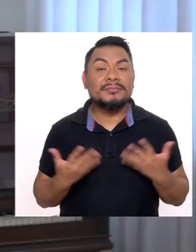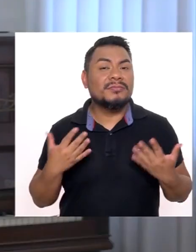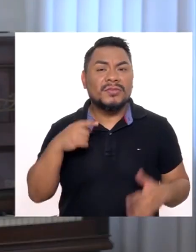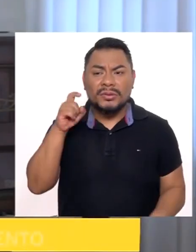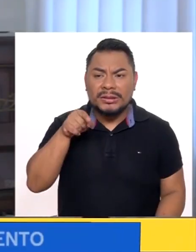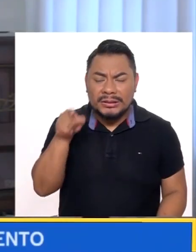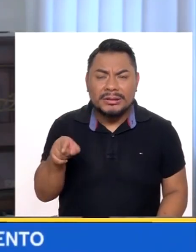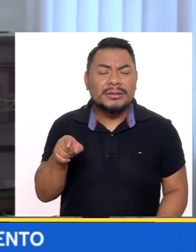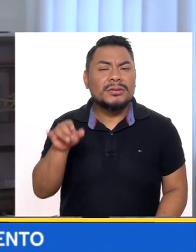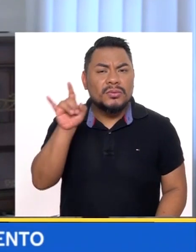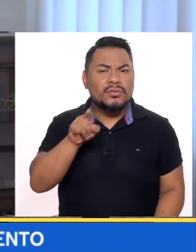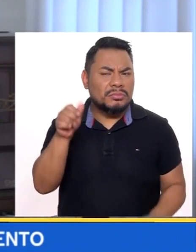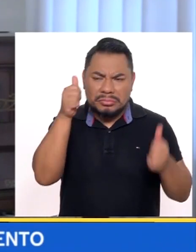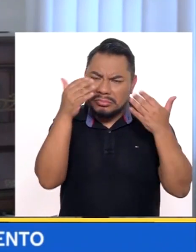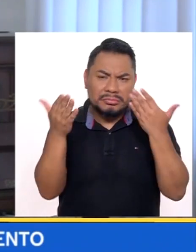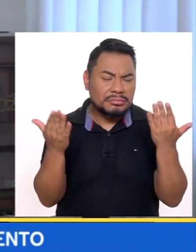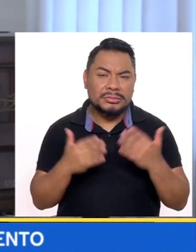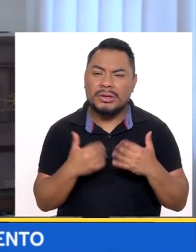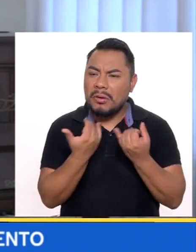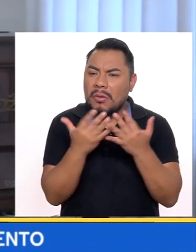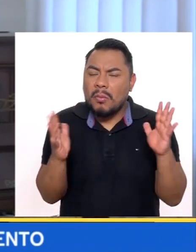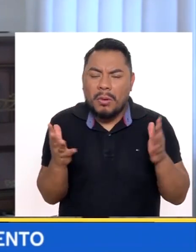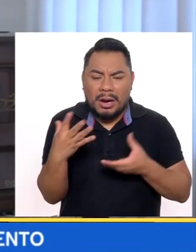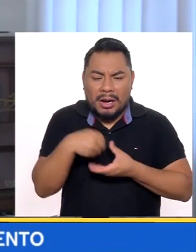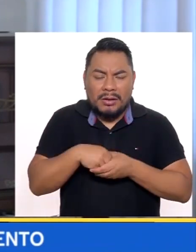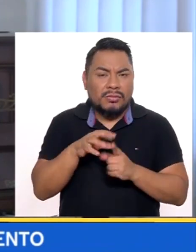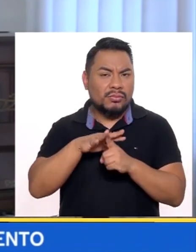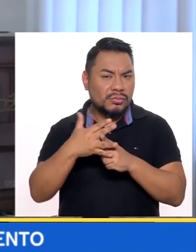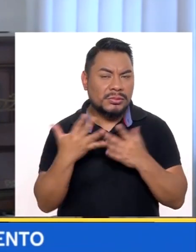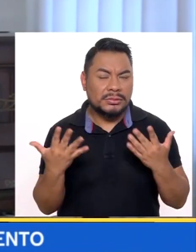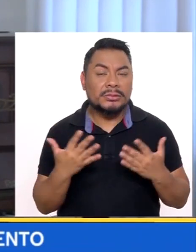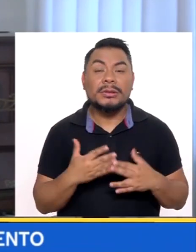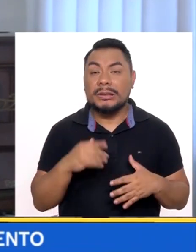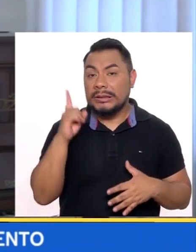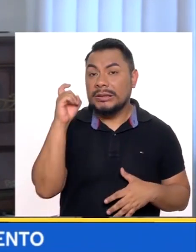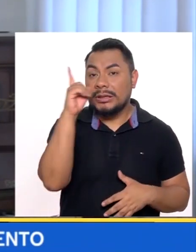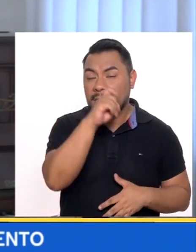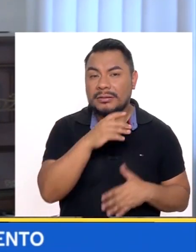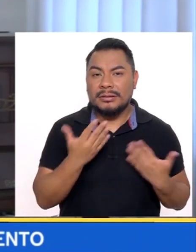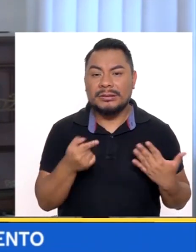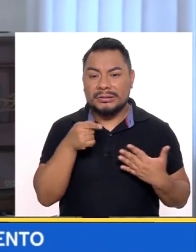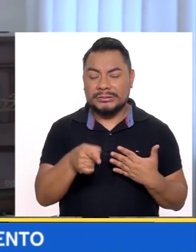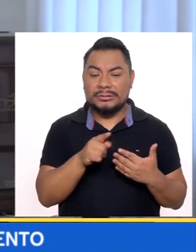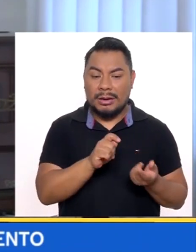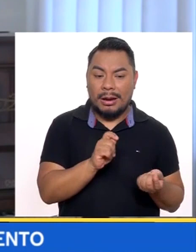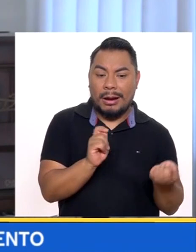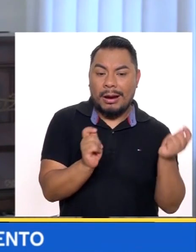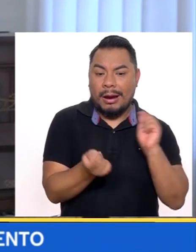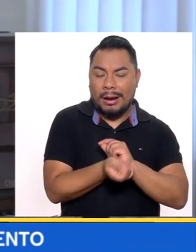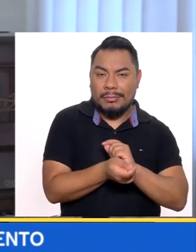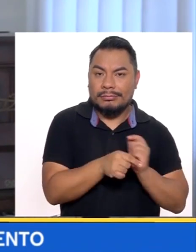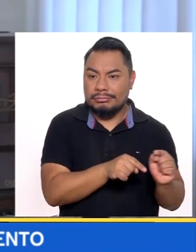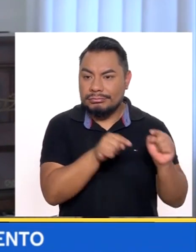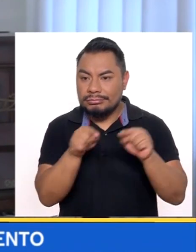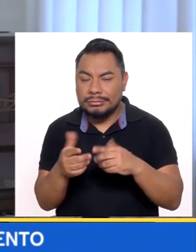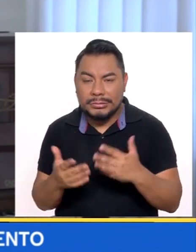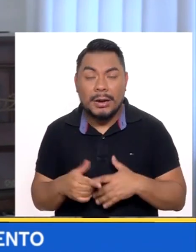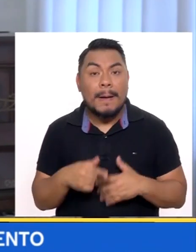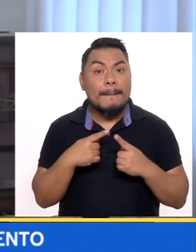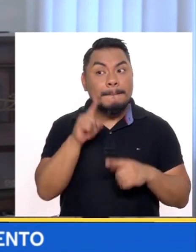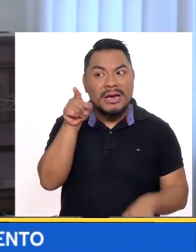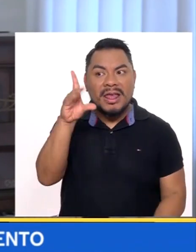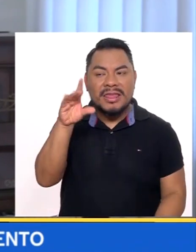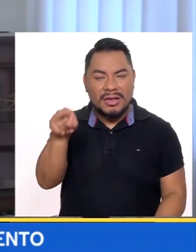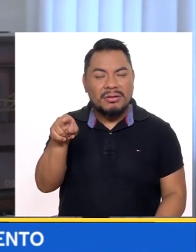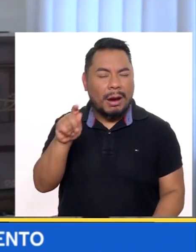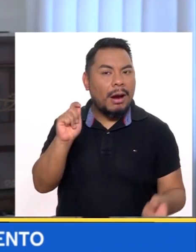Sin necesidad de que tú seas autista O algún tipo de condición Es difícil pasar de una transición a otra Entonces que